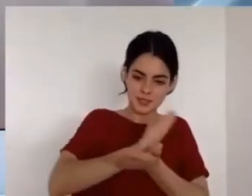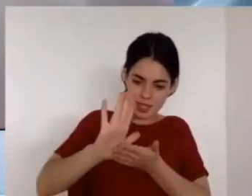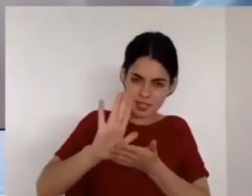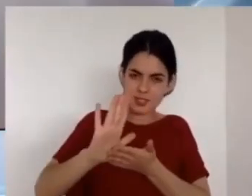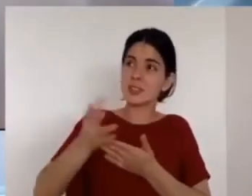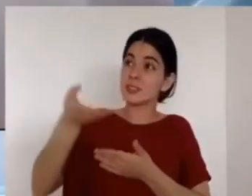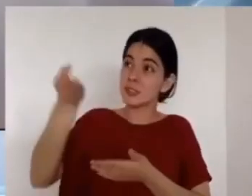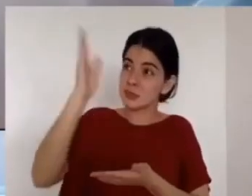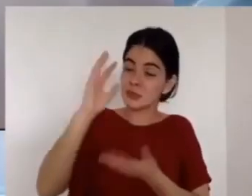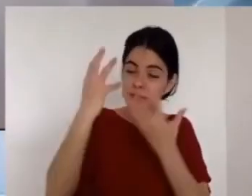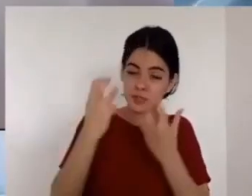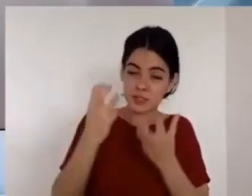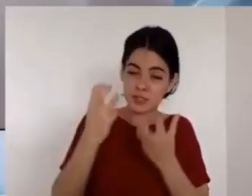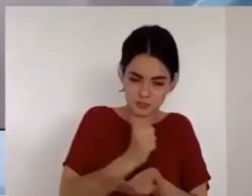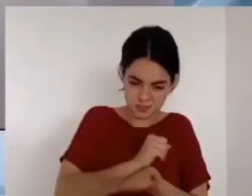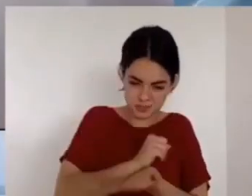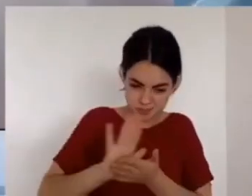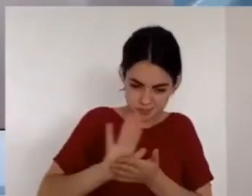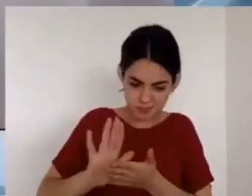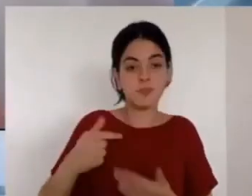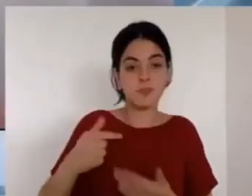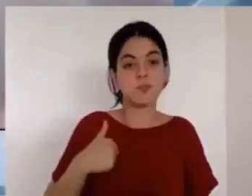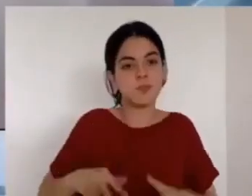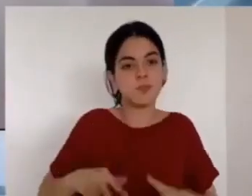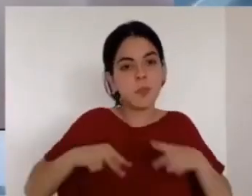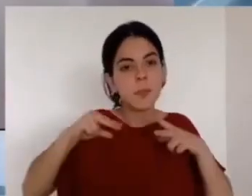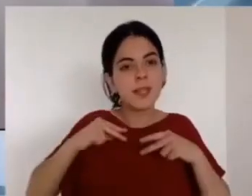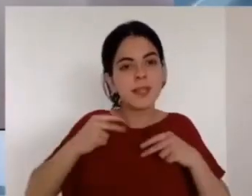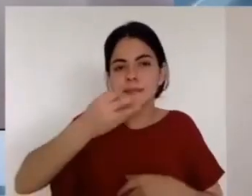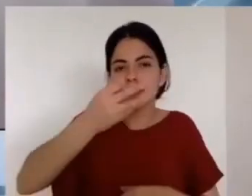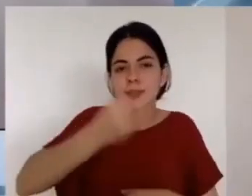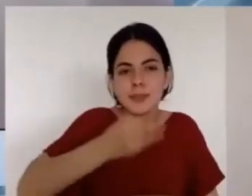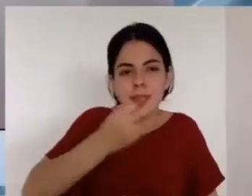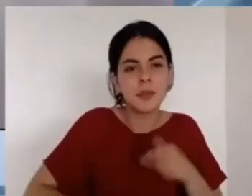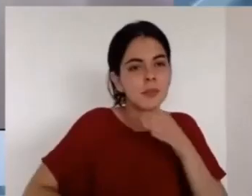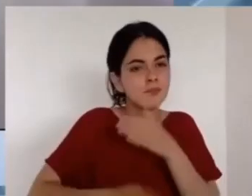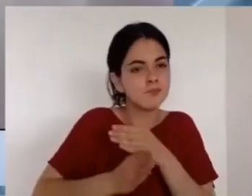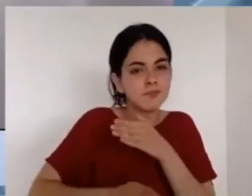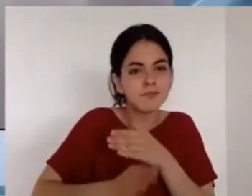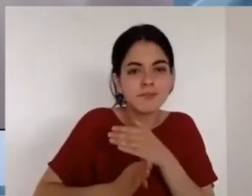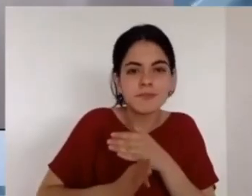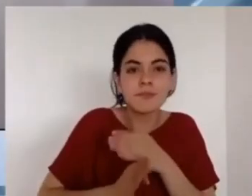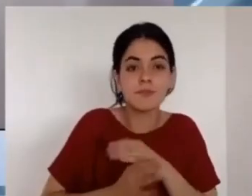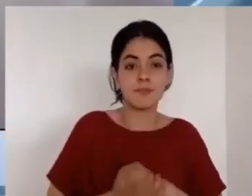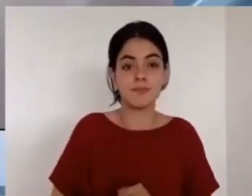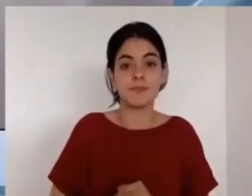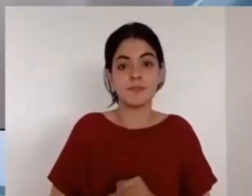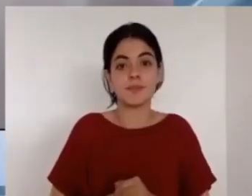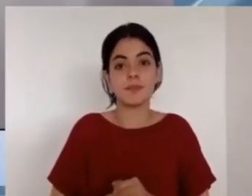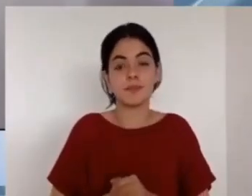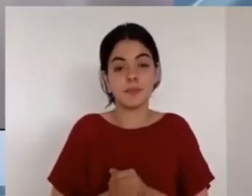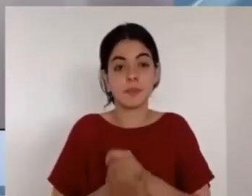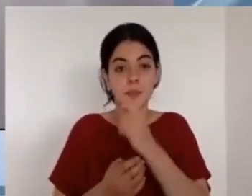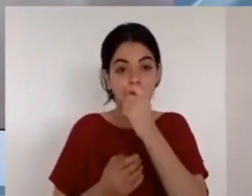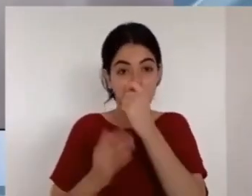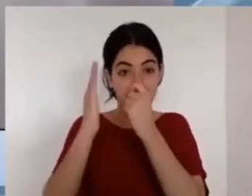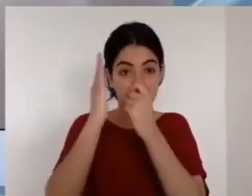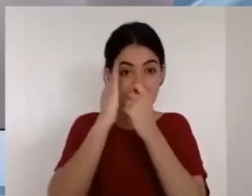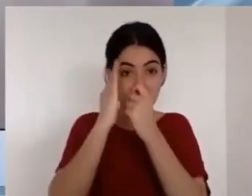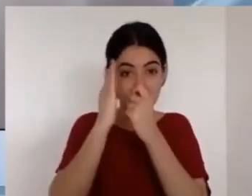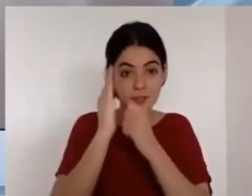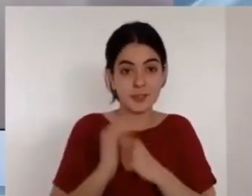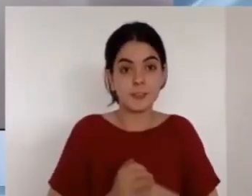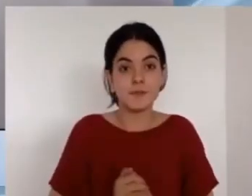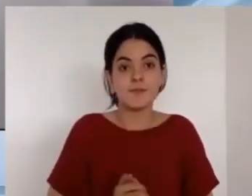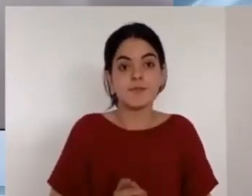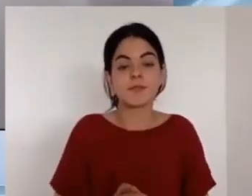oramos en el tiempo de la escasez y no en la abundancia a veces la escasez es la que nos lleva a buscar de